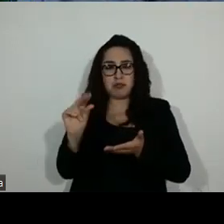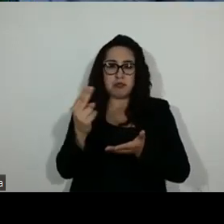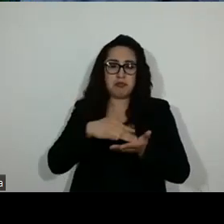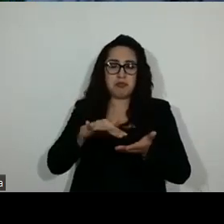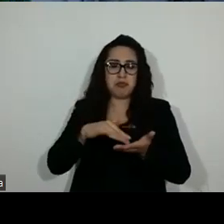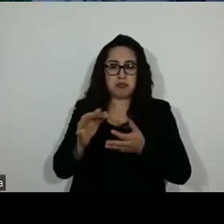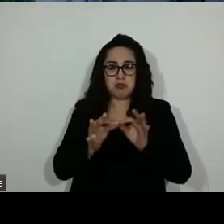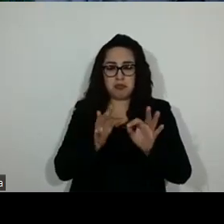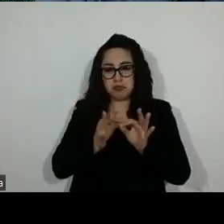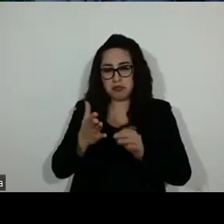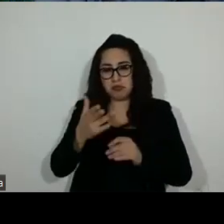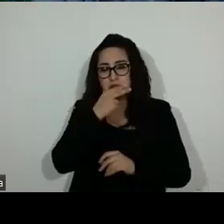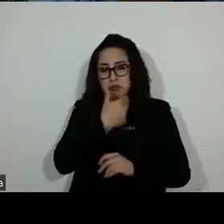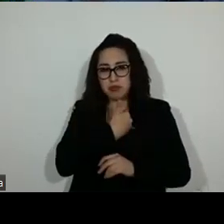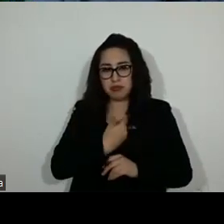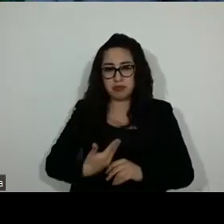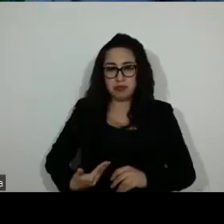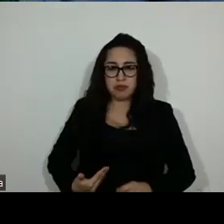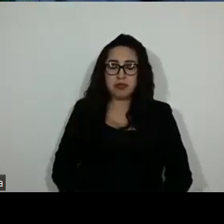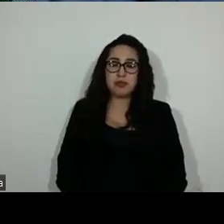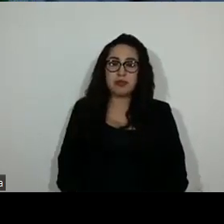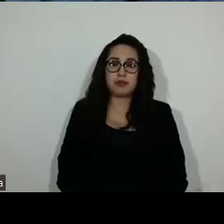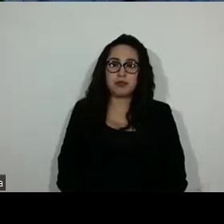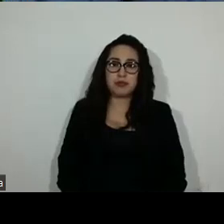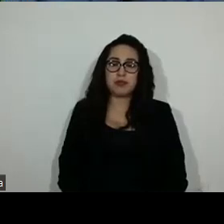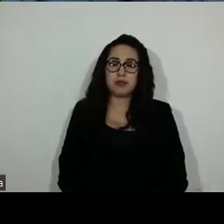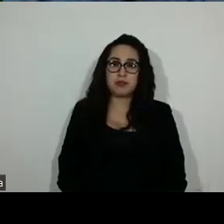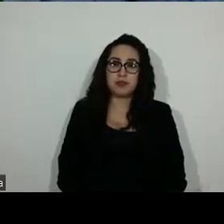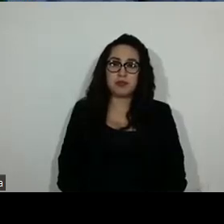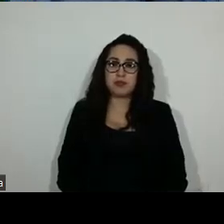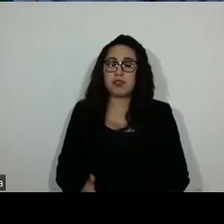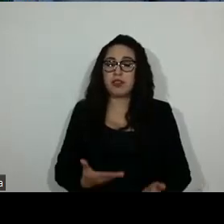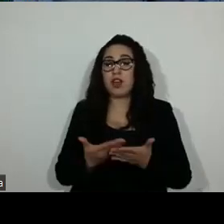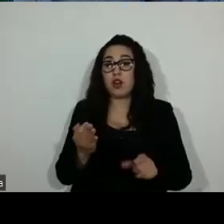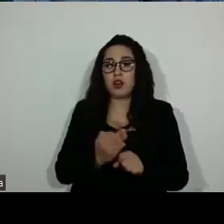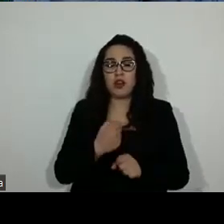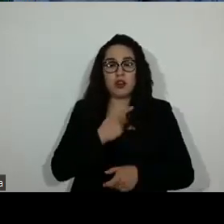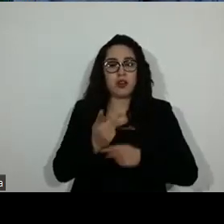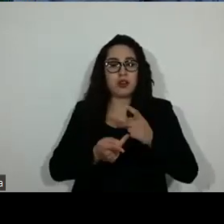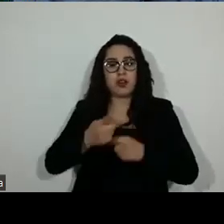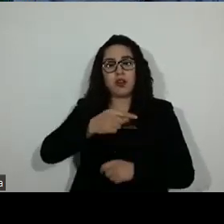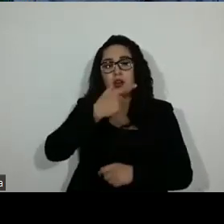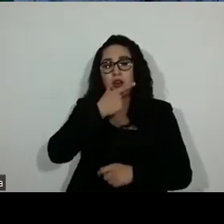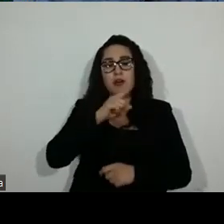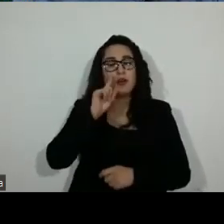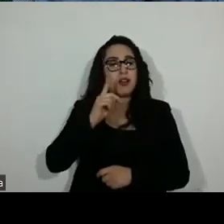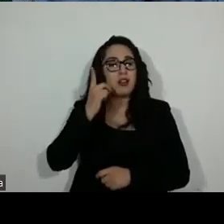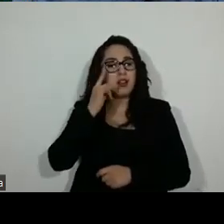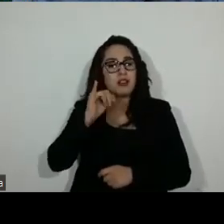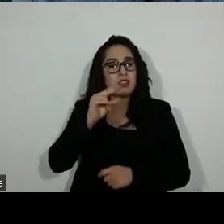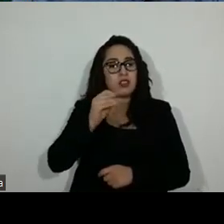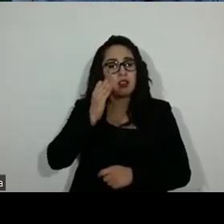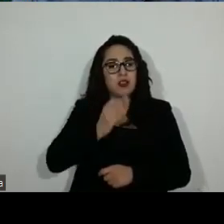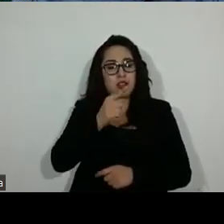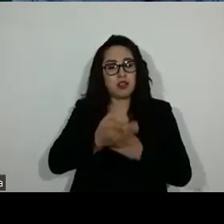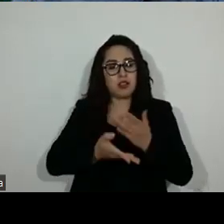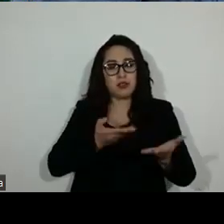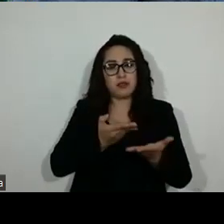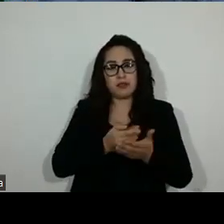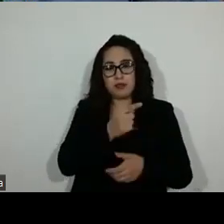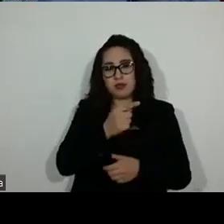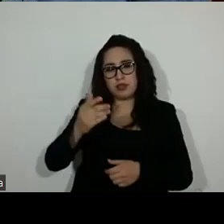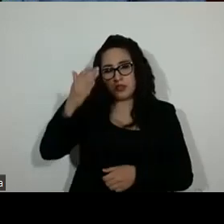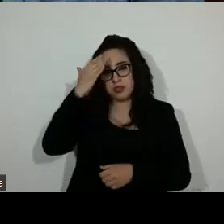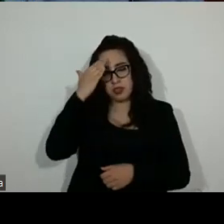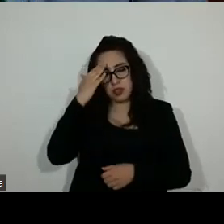somete a la consideración de las y los integrantes de esta comisión el dictamen al que me he referido. Como saben, este instrumento tiene como